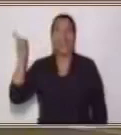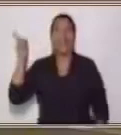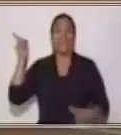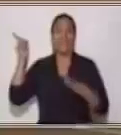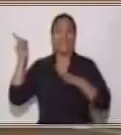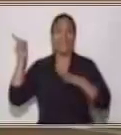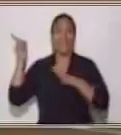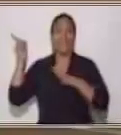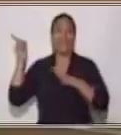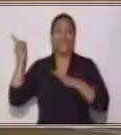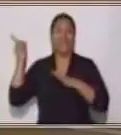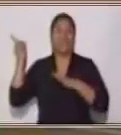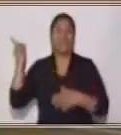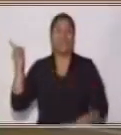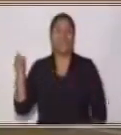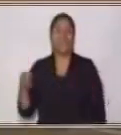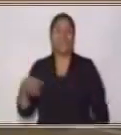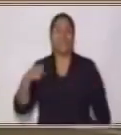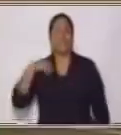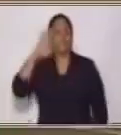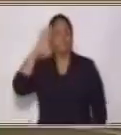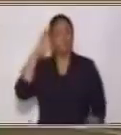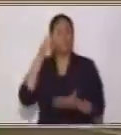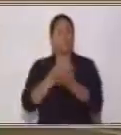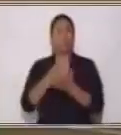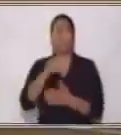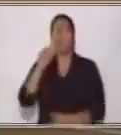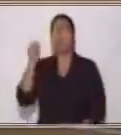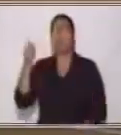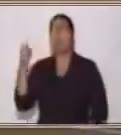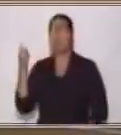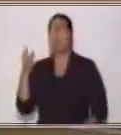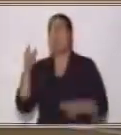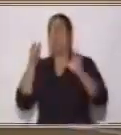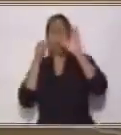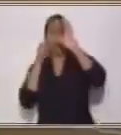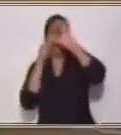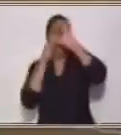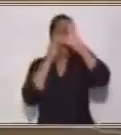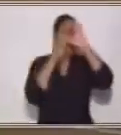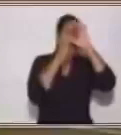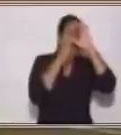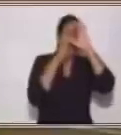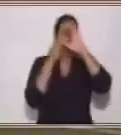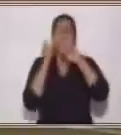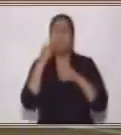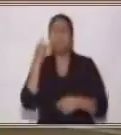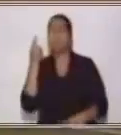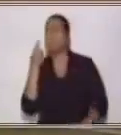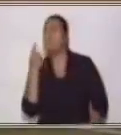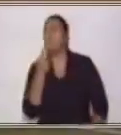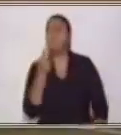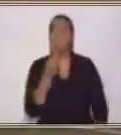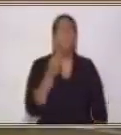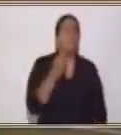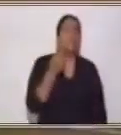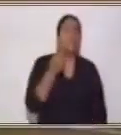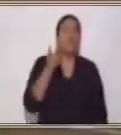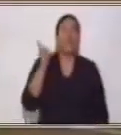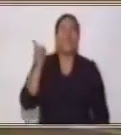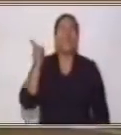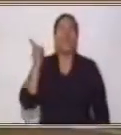¿verdad que sí? Pero creo que hay otra. Ayúdenme. Vamos. Busquémosla. Vamos a ver. ¿Dónde está la otra palabra abuelo?